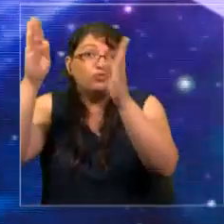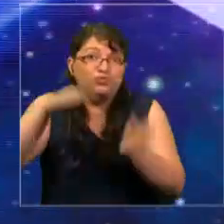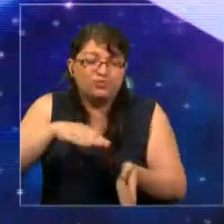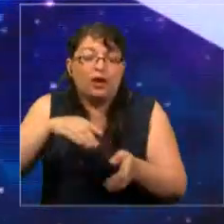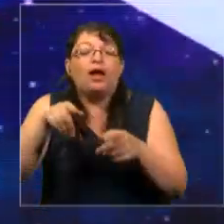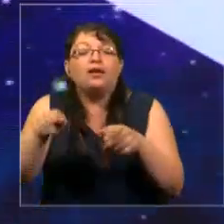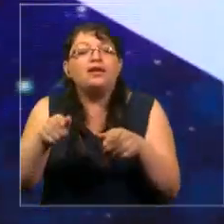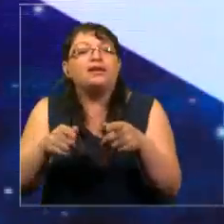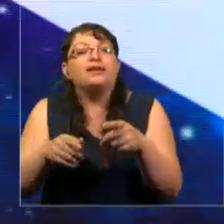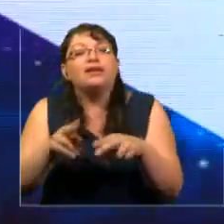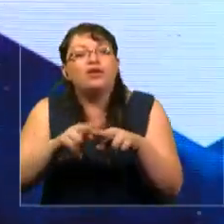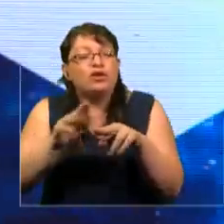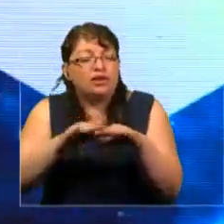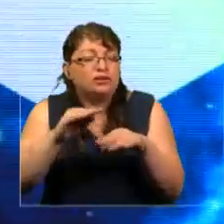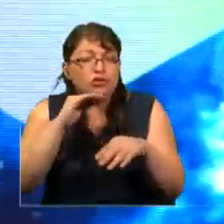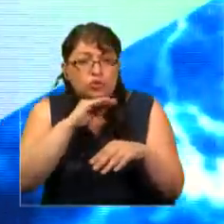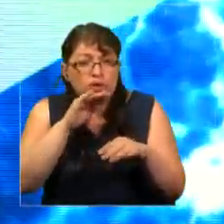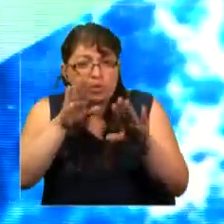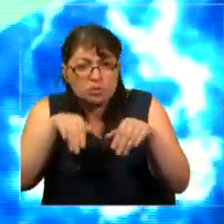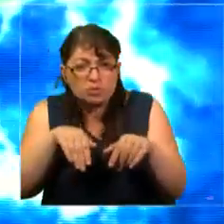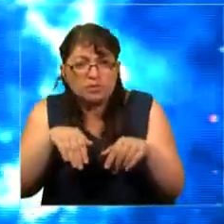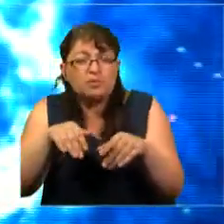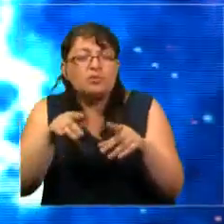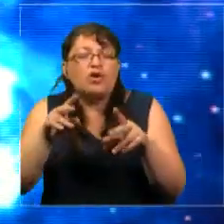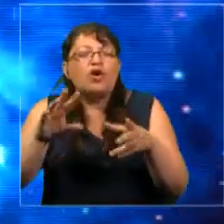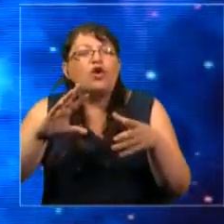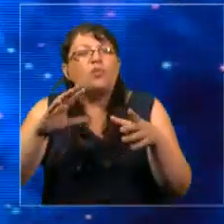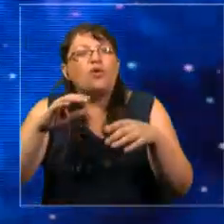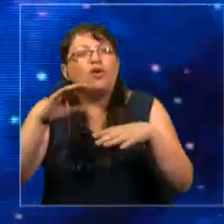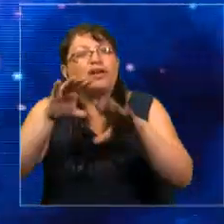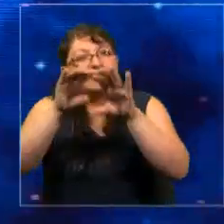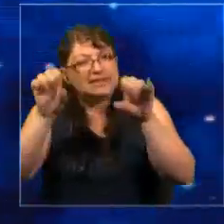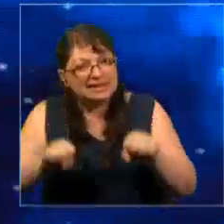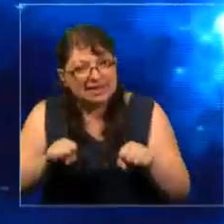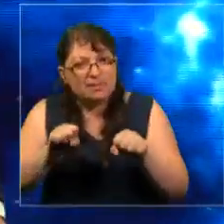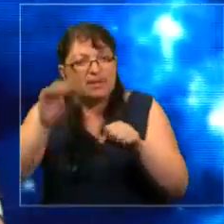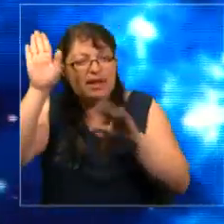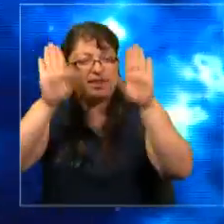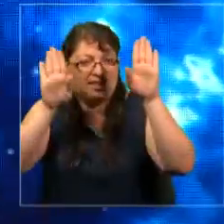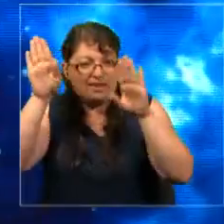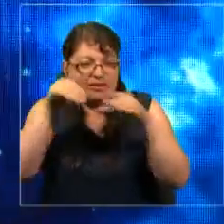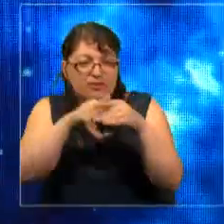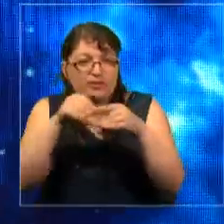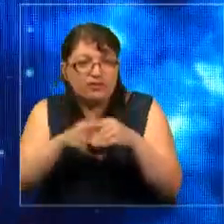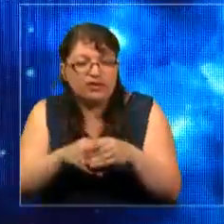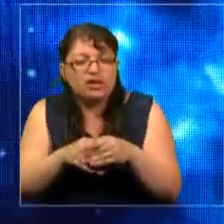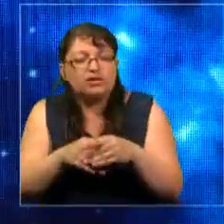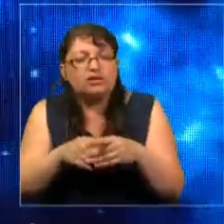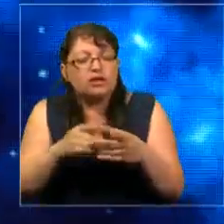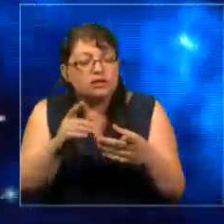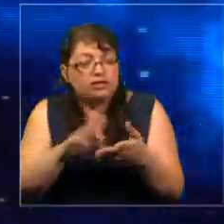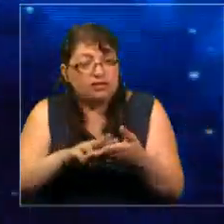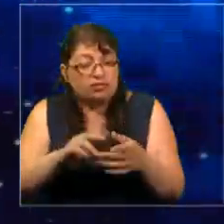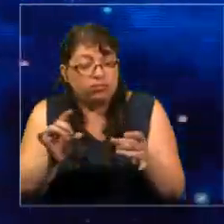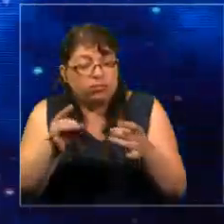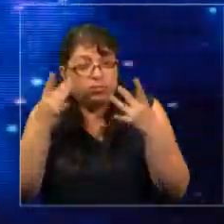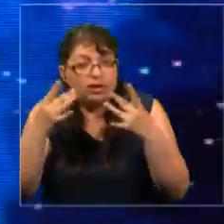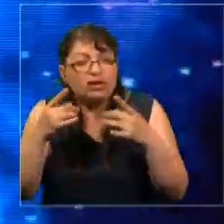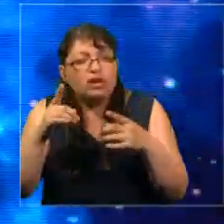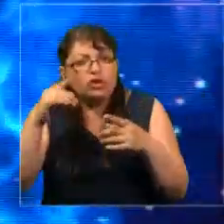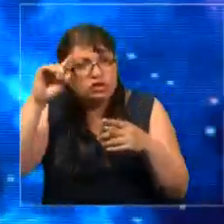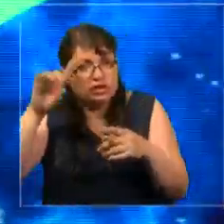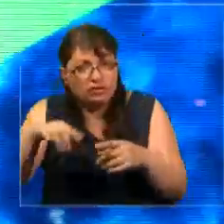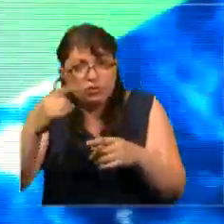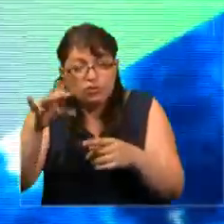votantes. Suena loco de creer, pero la evidencia es sobrecogedora. Y no solo sabemos esto por las